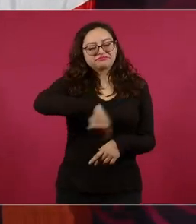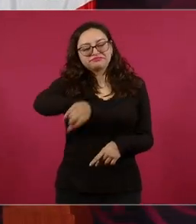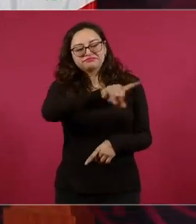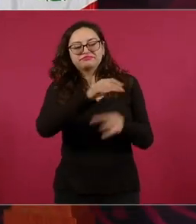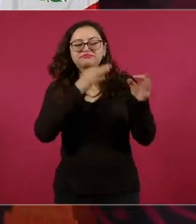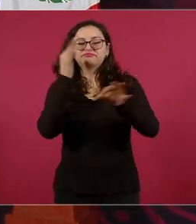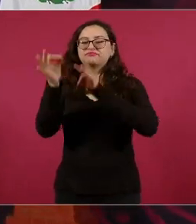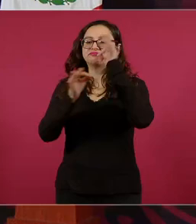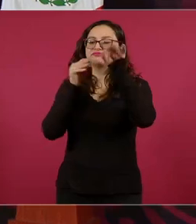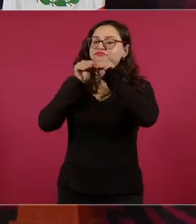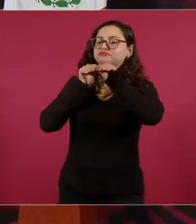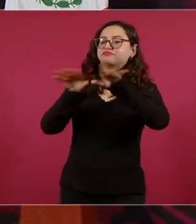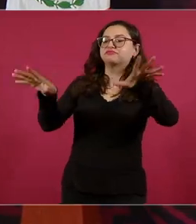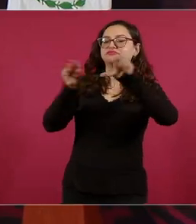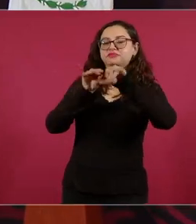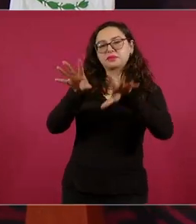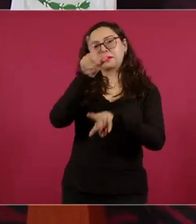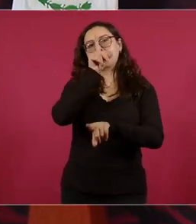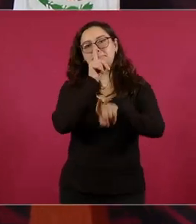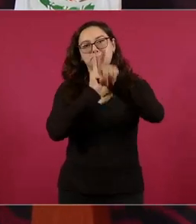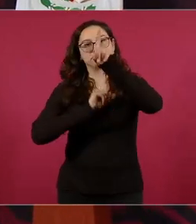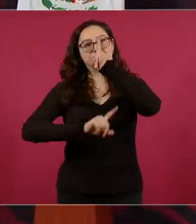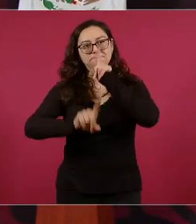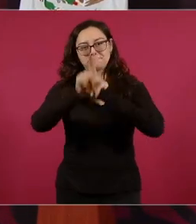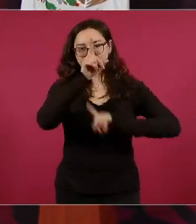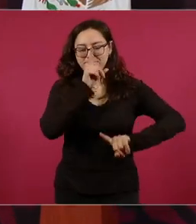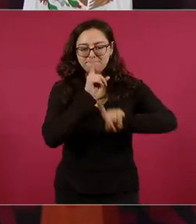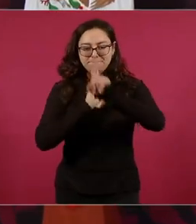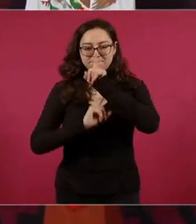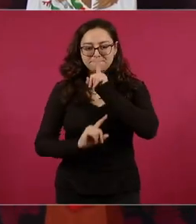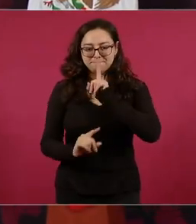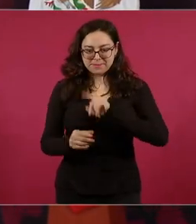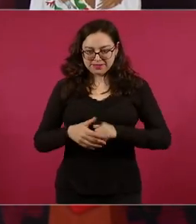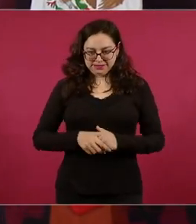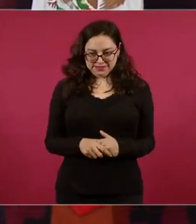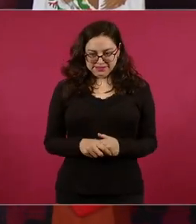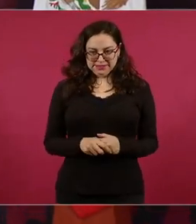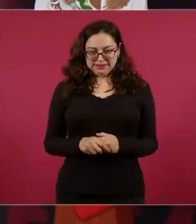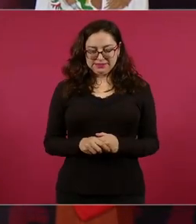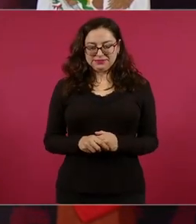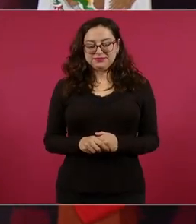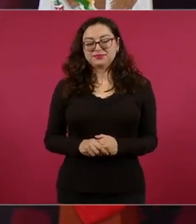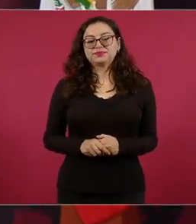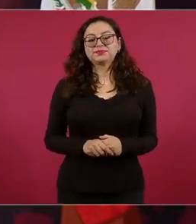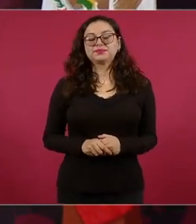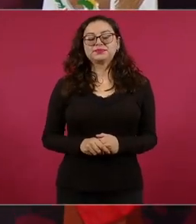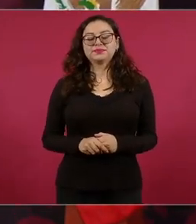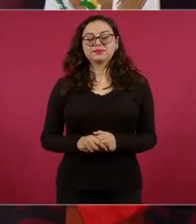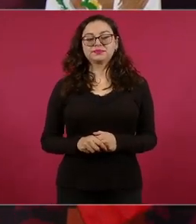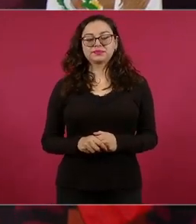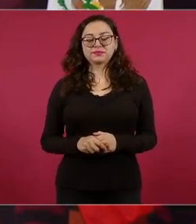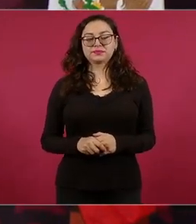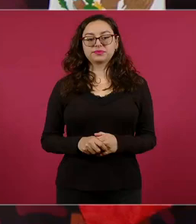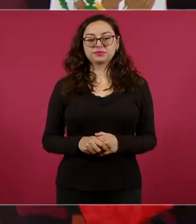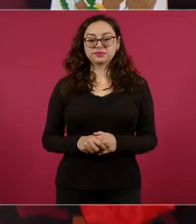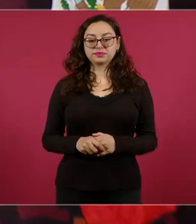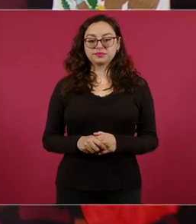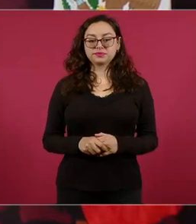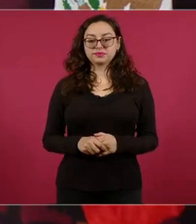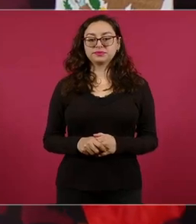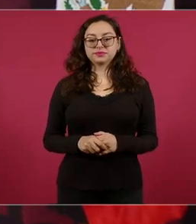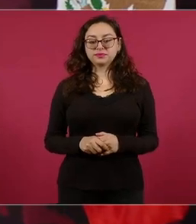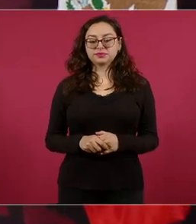y también el día de hoy vamos a